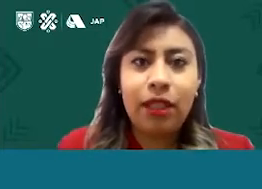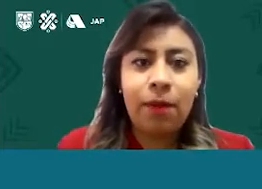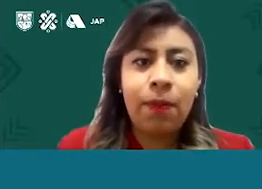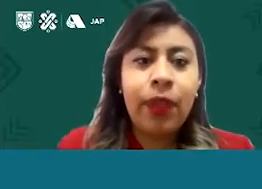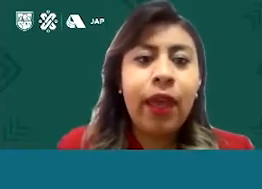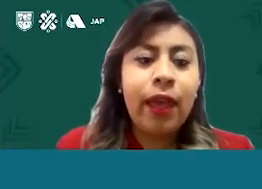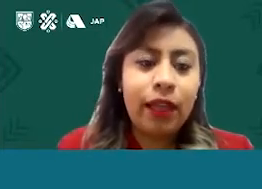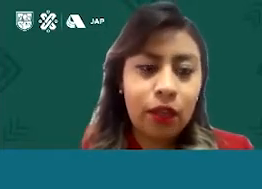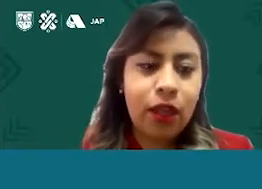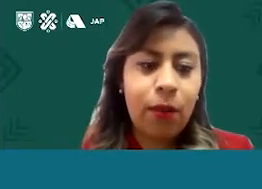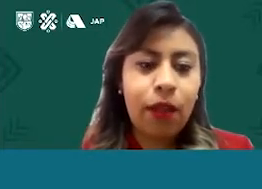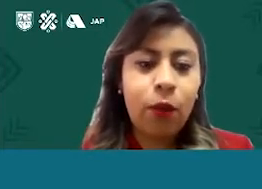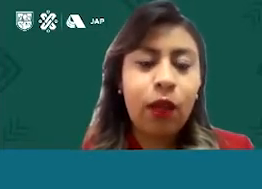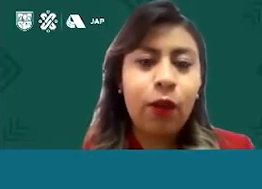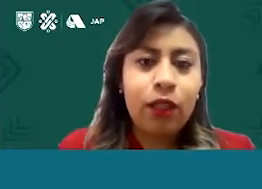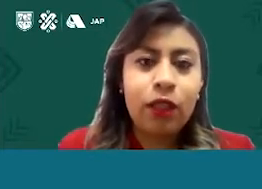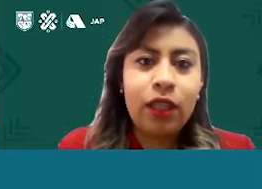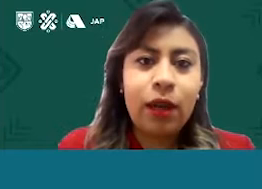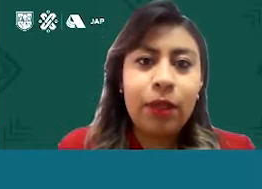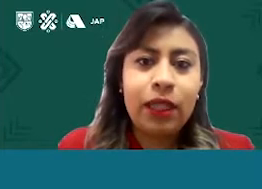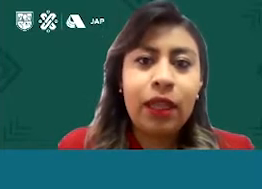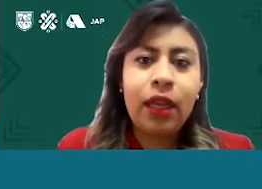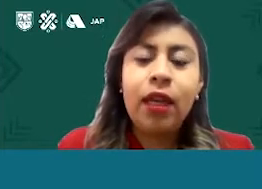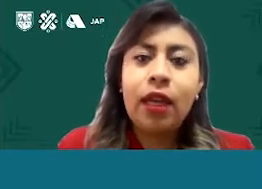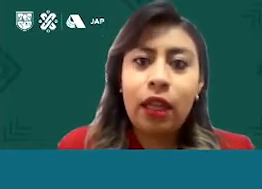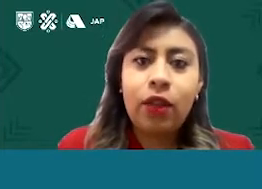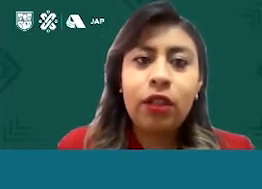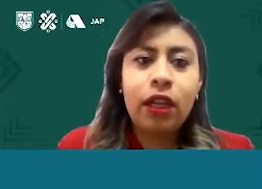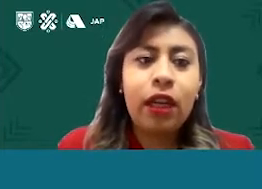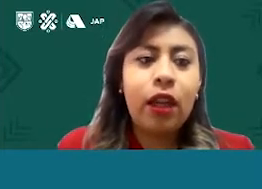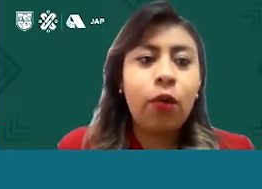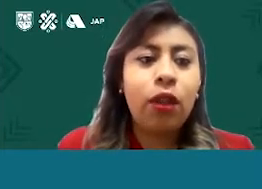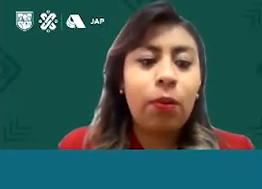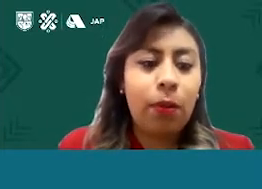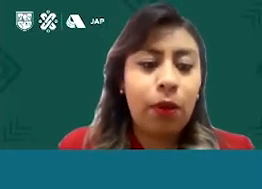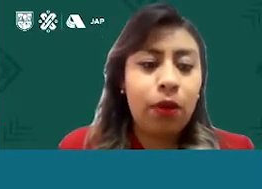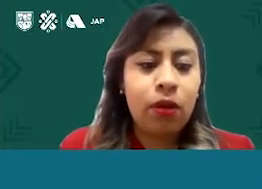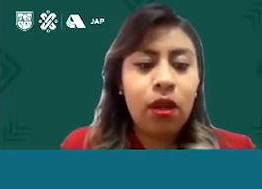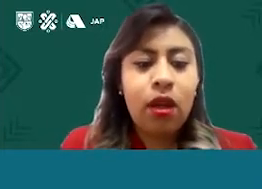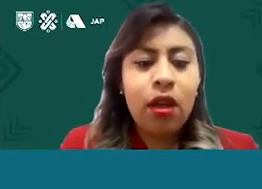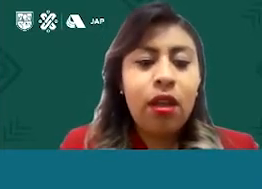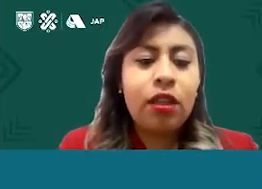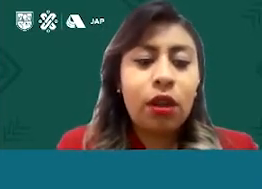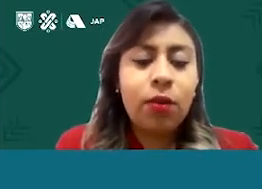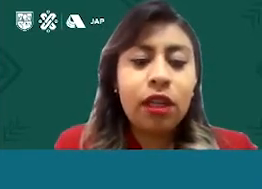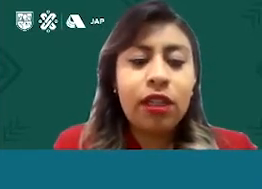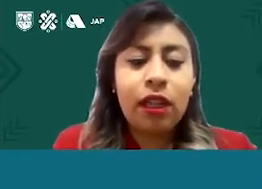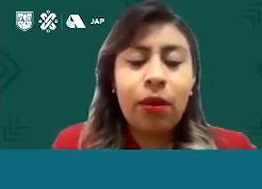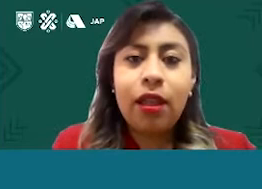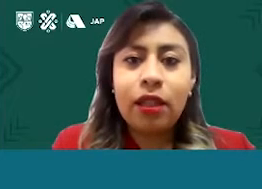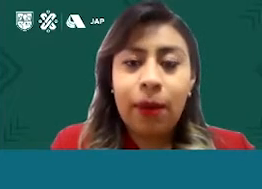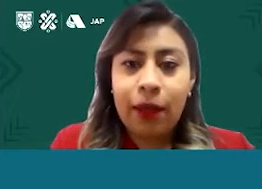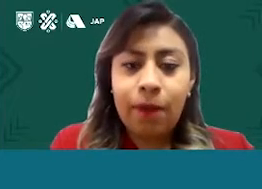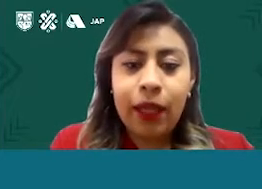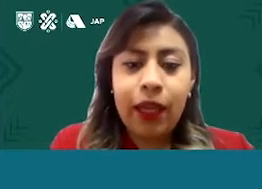sus cámaras. En caso de que vivan alguna condición de discapacidad, indíquenos si requieren algún tipo de apoyo. Les recordamos que esta